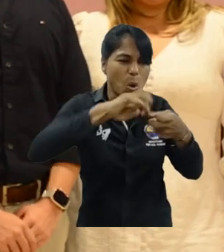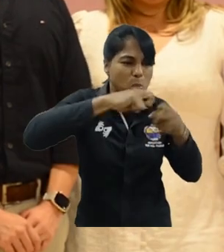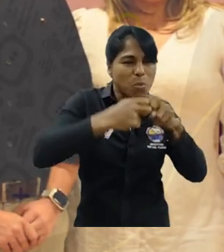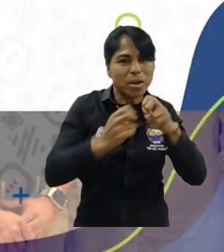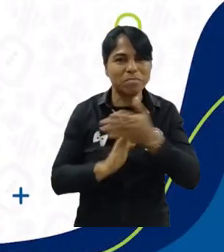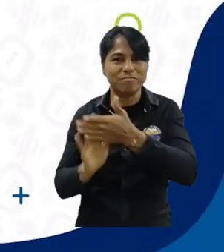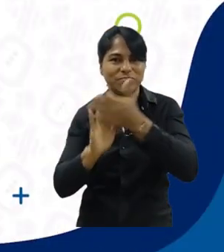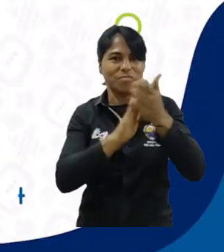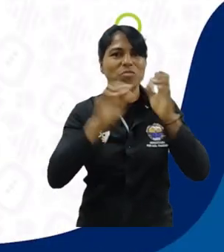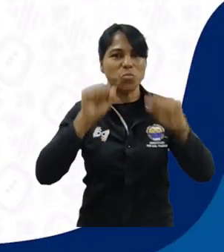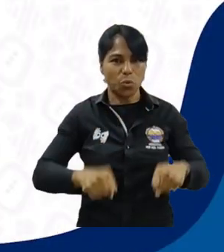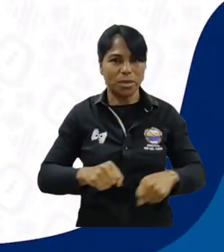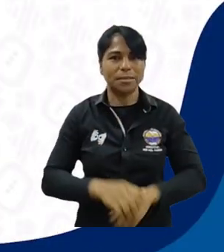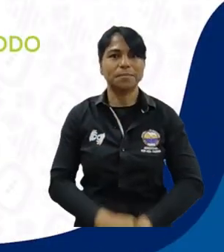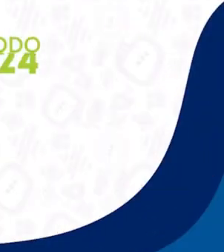conflictos.